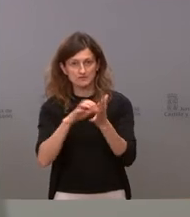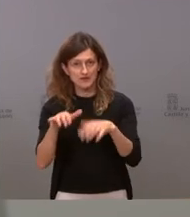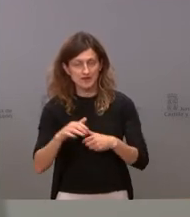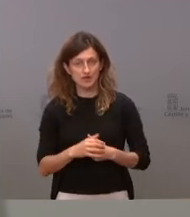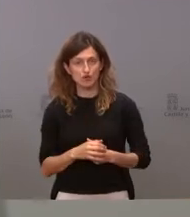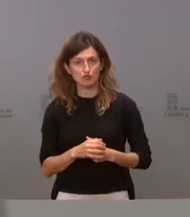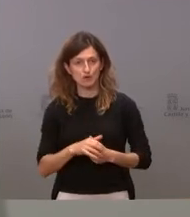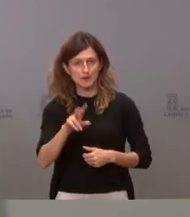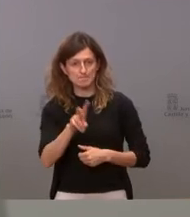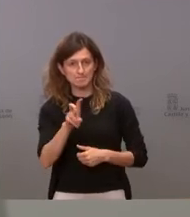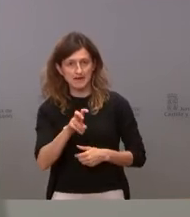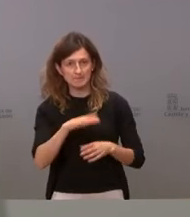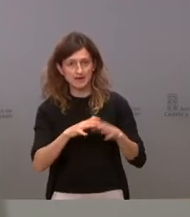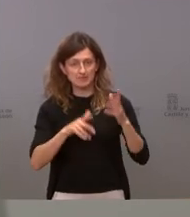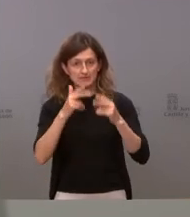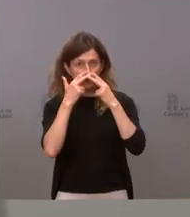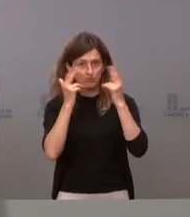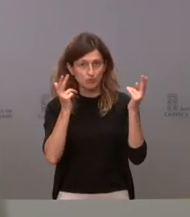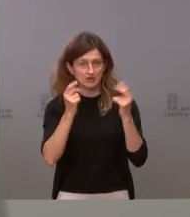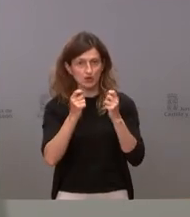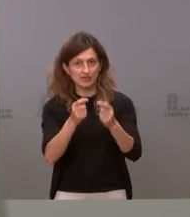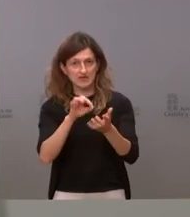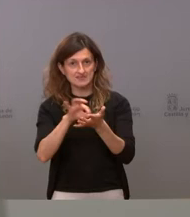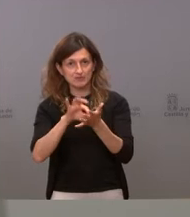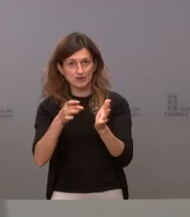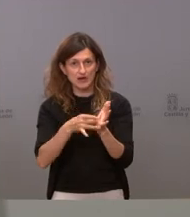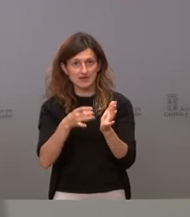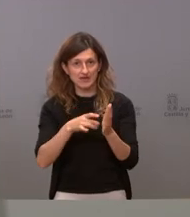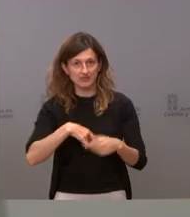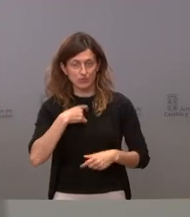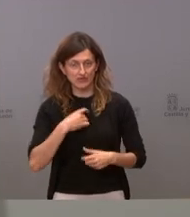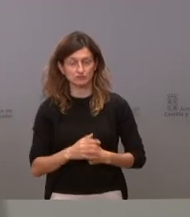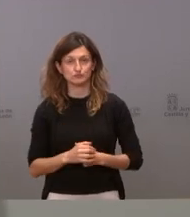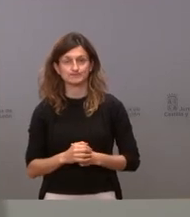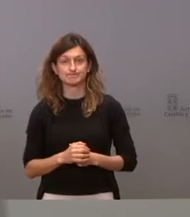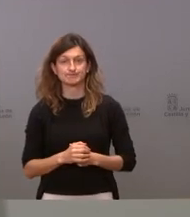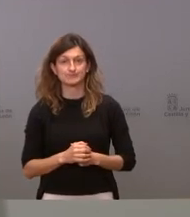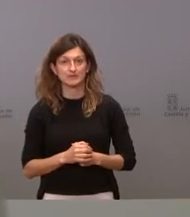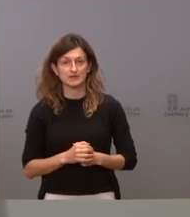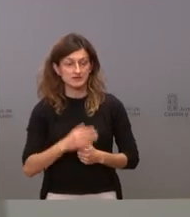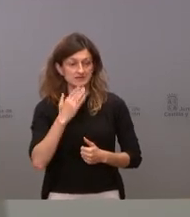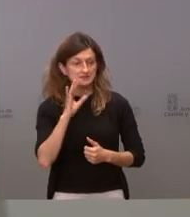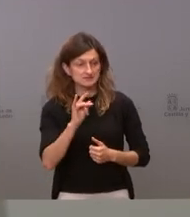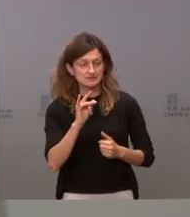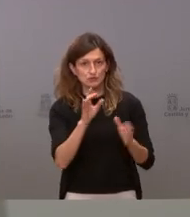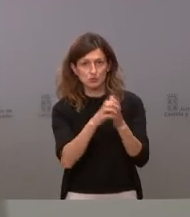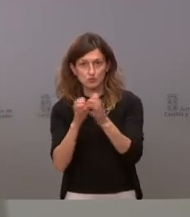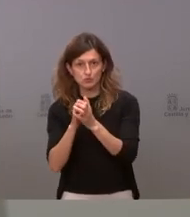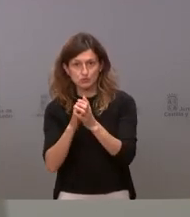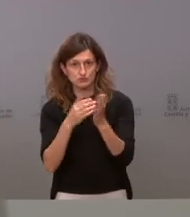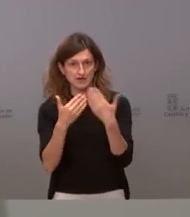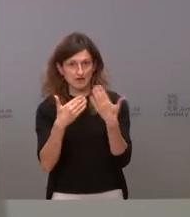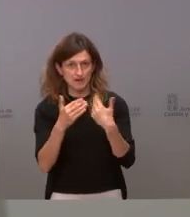permita que las administraciones públicas presten servicios de calidad a sus ciudadanos por tanto sí hemos hablado con los grupos parlamentarios